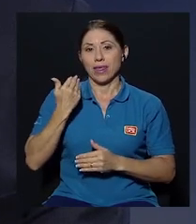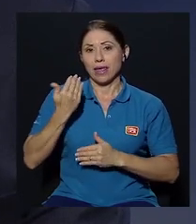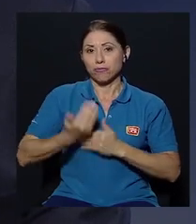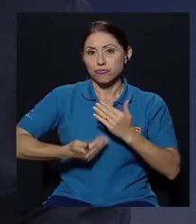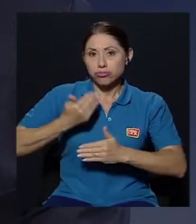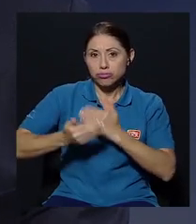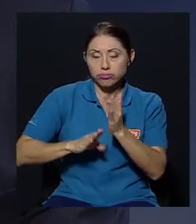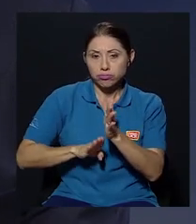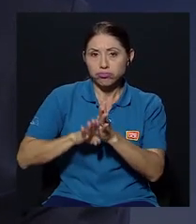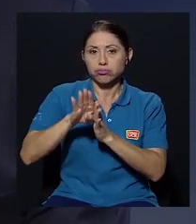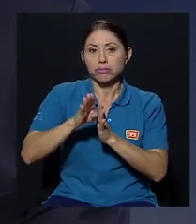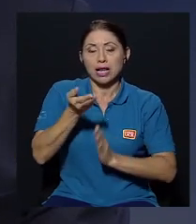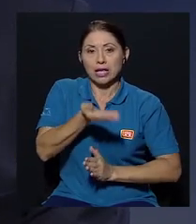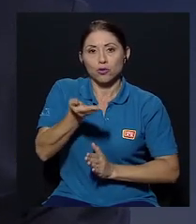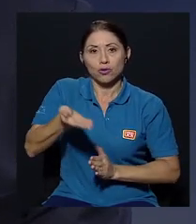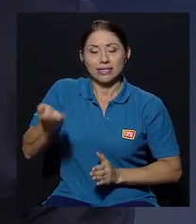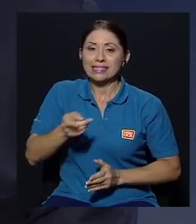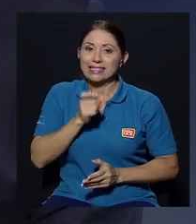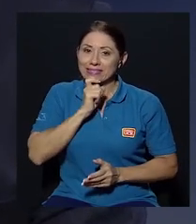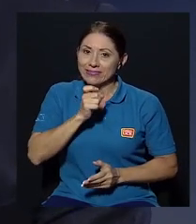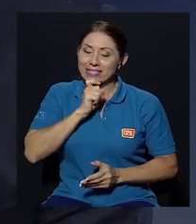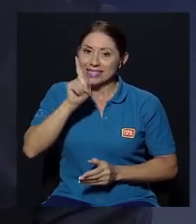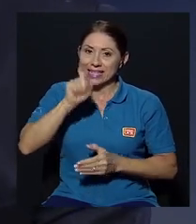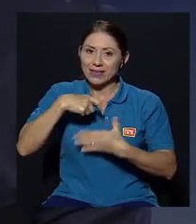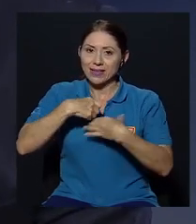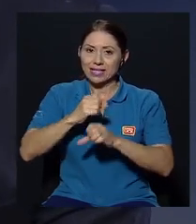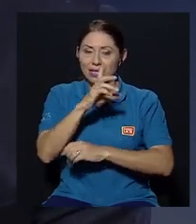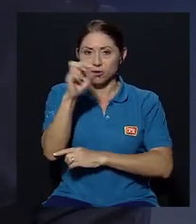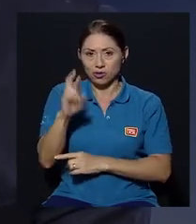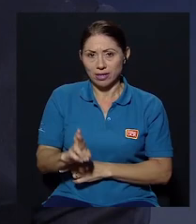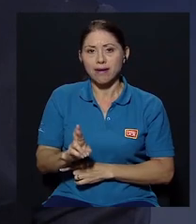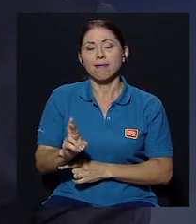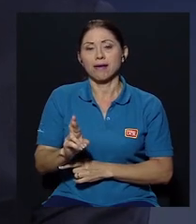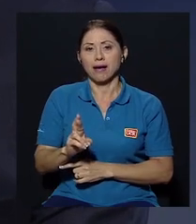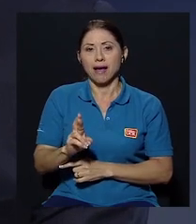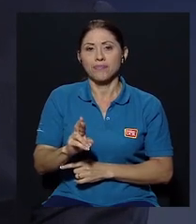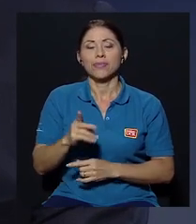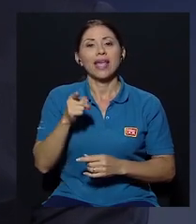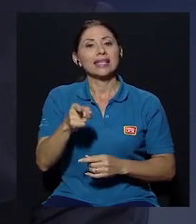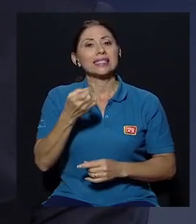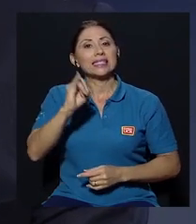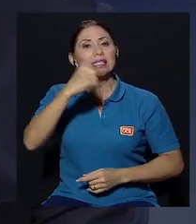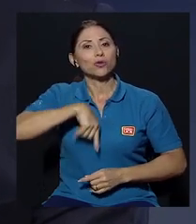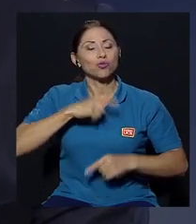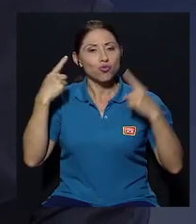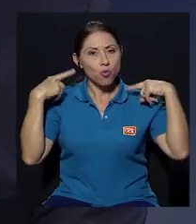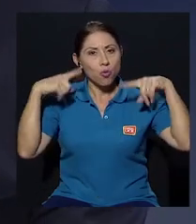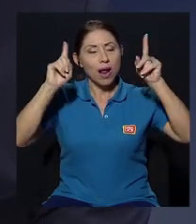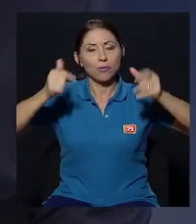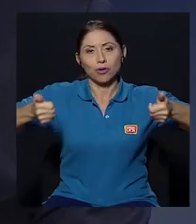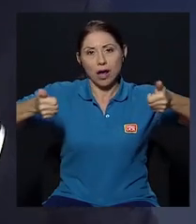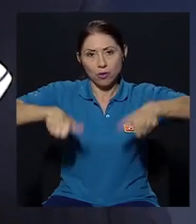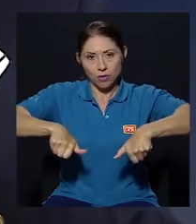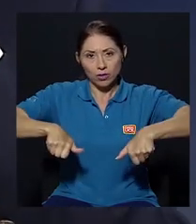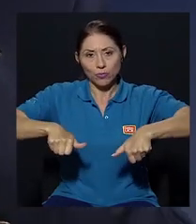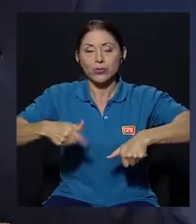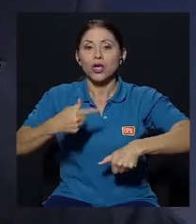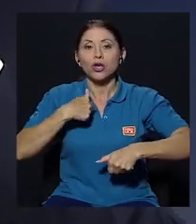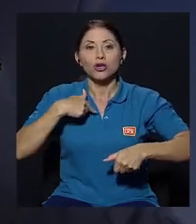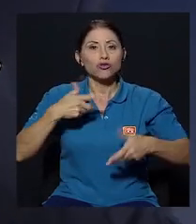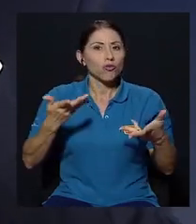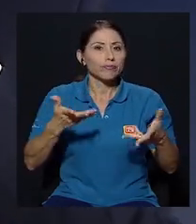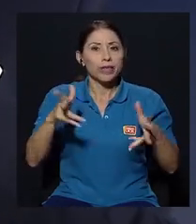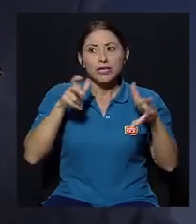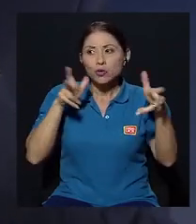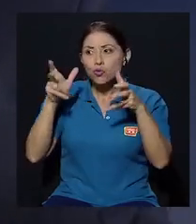avanzar las cosas difíciles que hay que hacer en Costa Rica es si logramos un acuerdo y